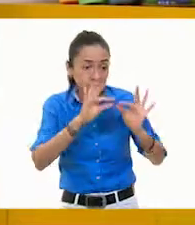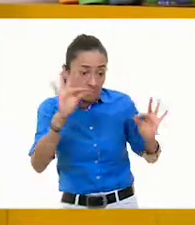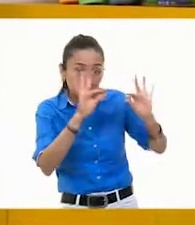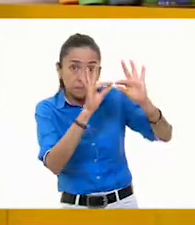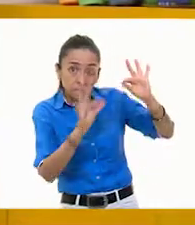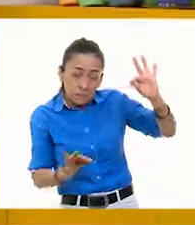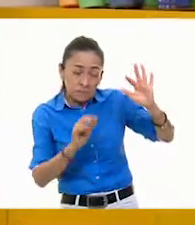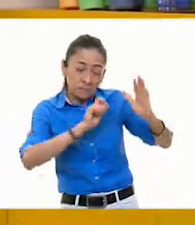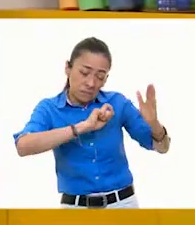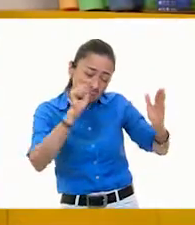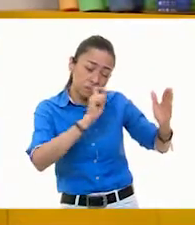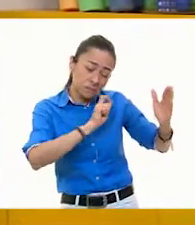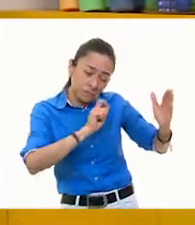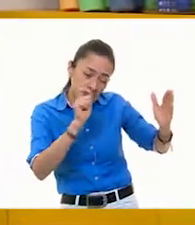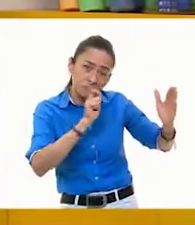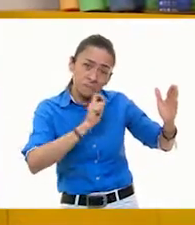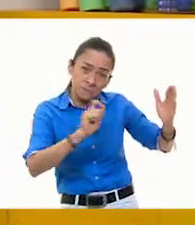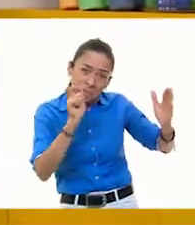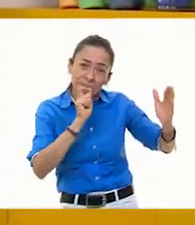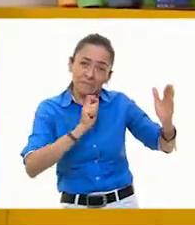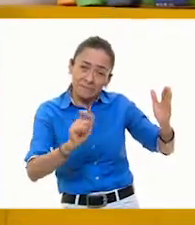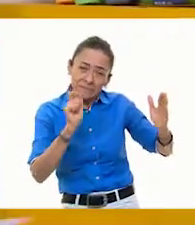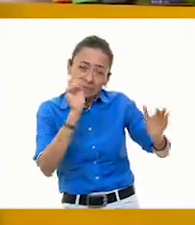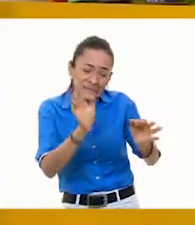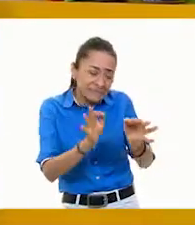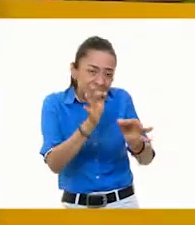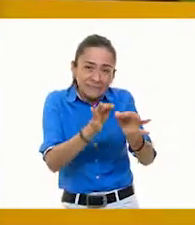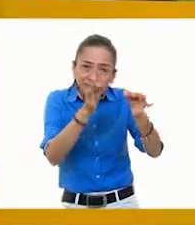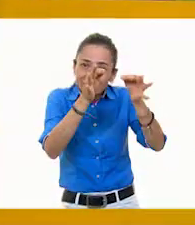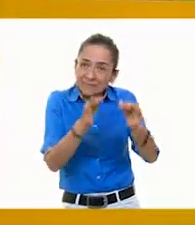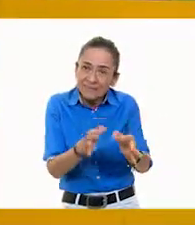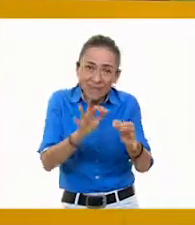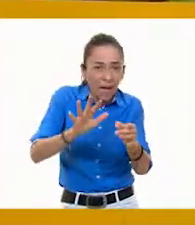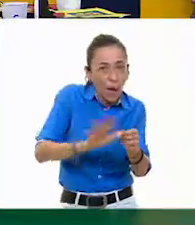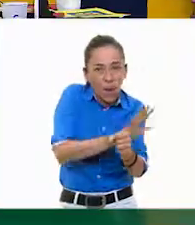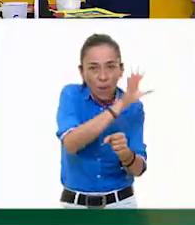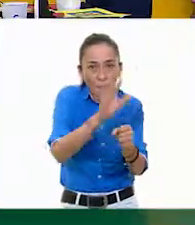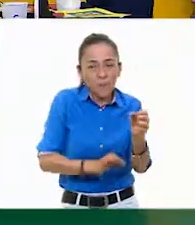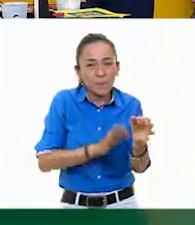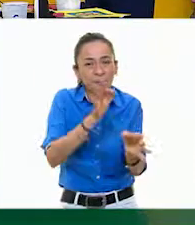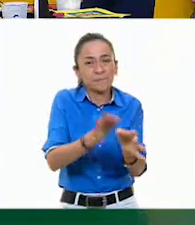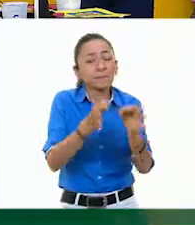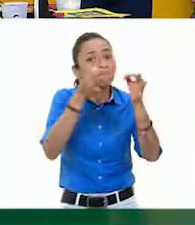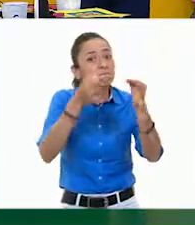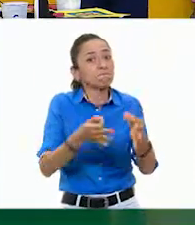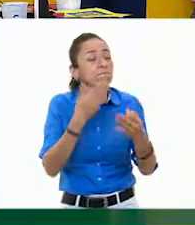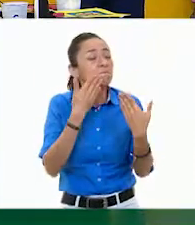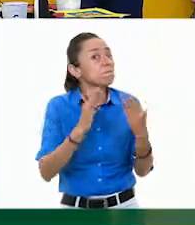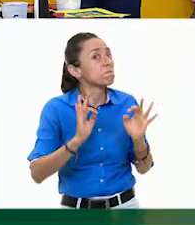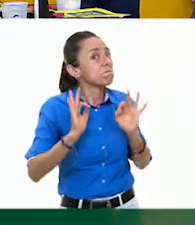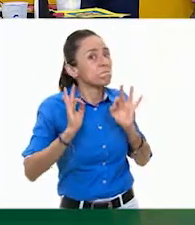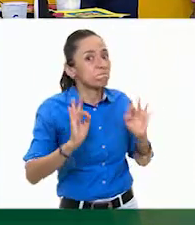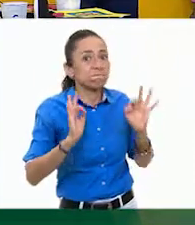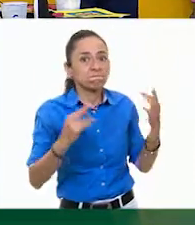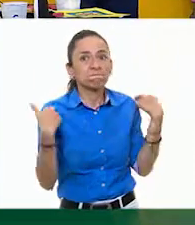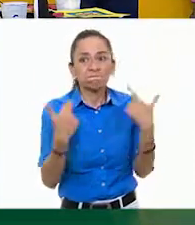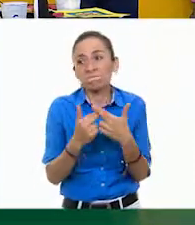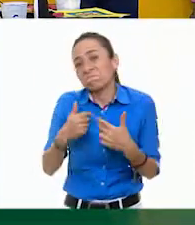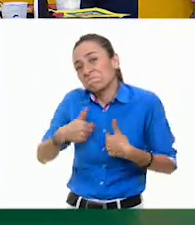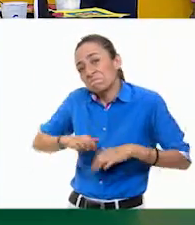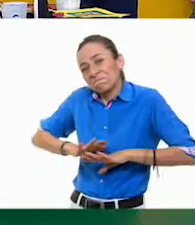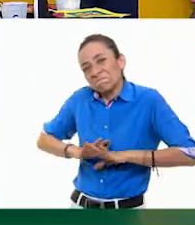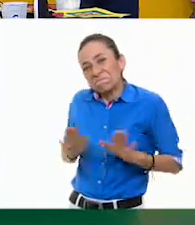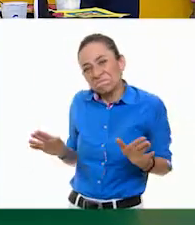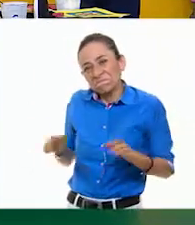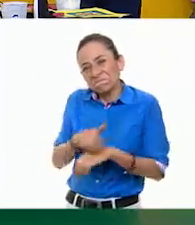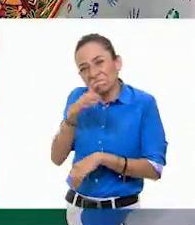que nos quede algo completo. Muy bien. Perfecto, maestro. Bueno, pues, para mí esto es todo. Y espero en casa que se diviertan y hagan